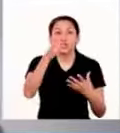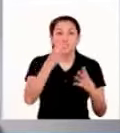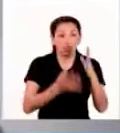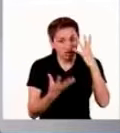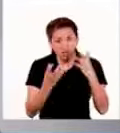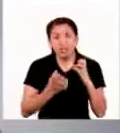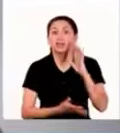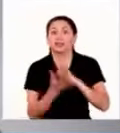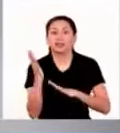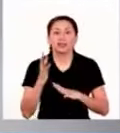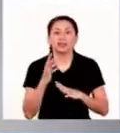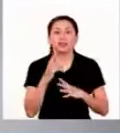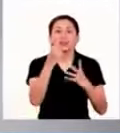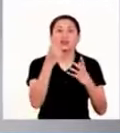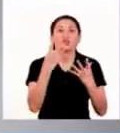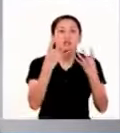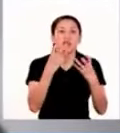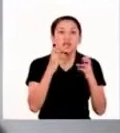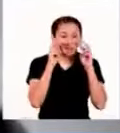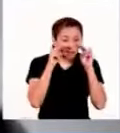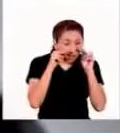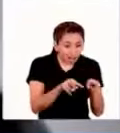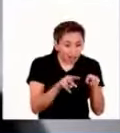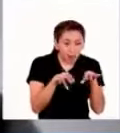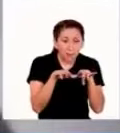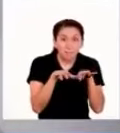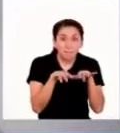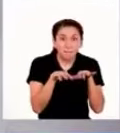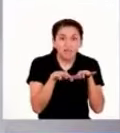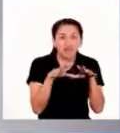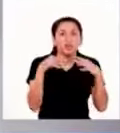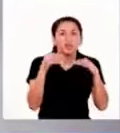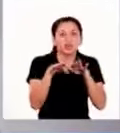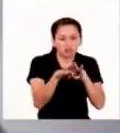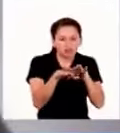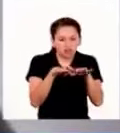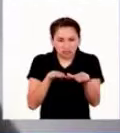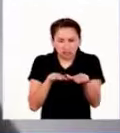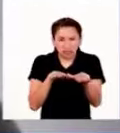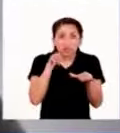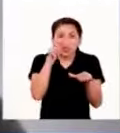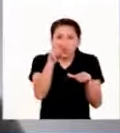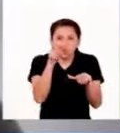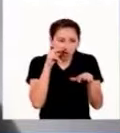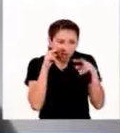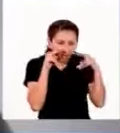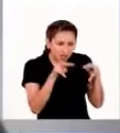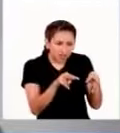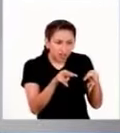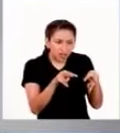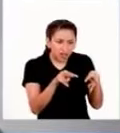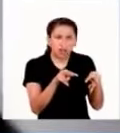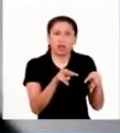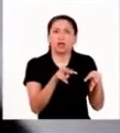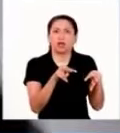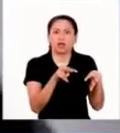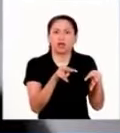que harías para escapar sería ver sus pies, ya que son desiguales y te darías cuenta.